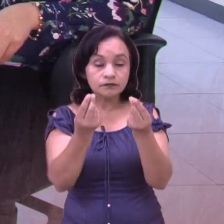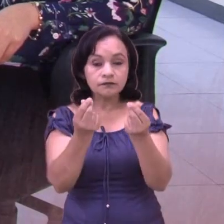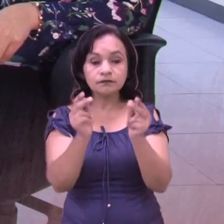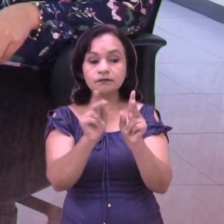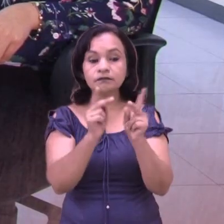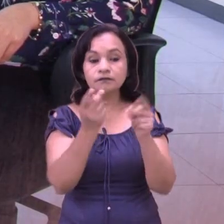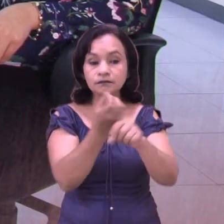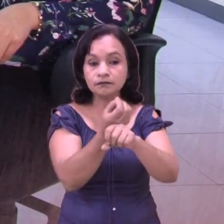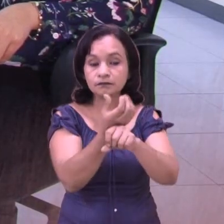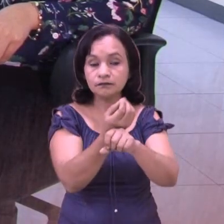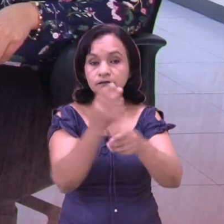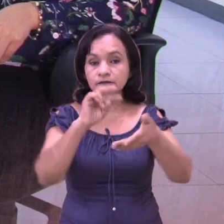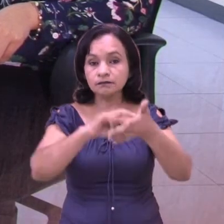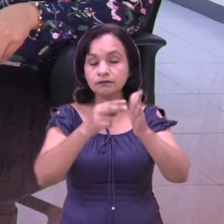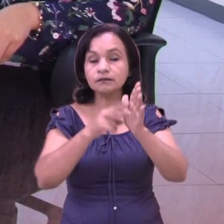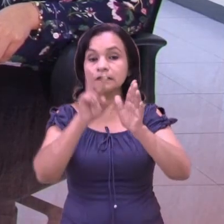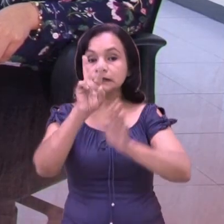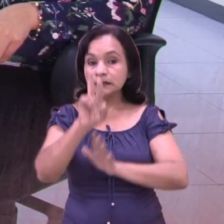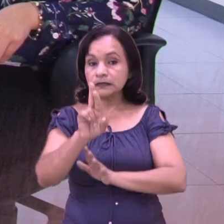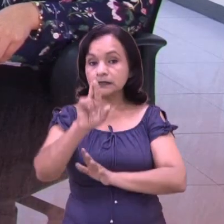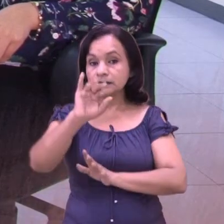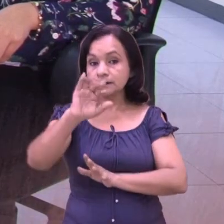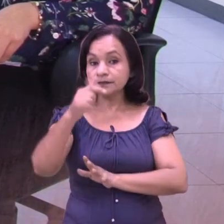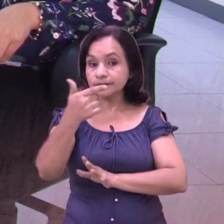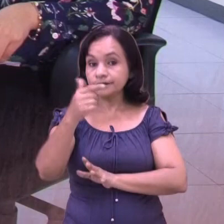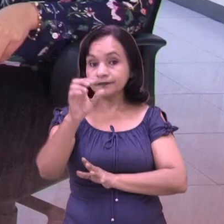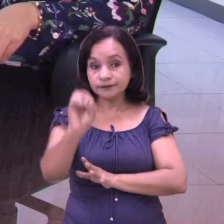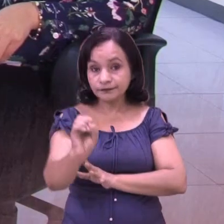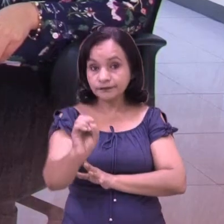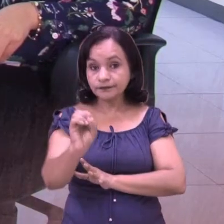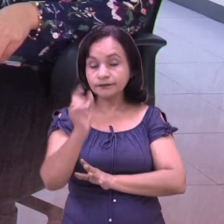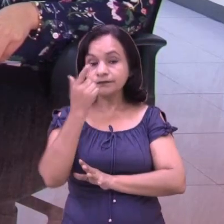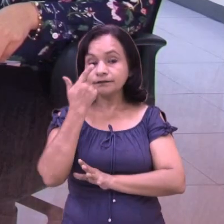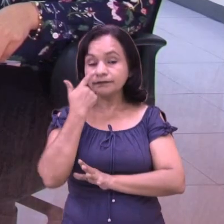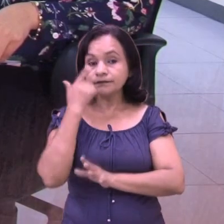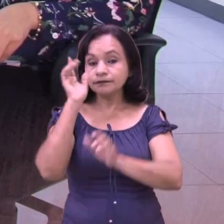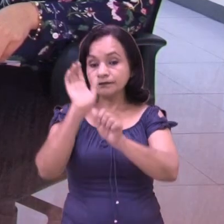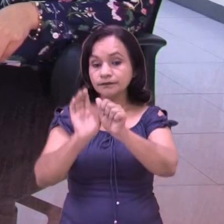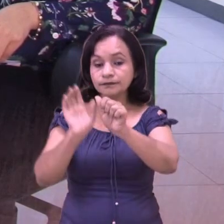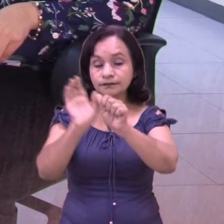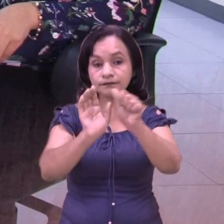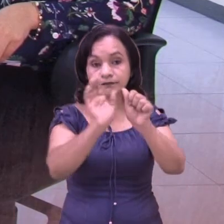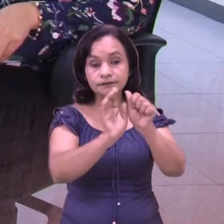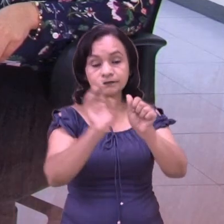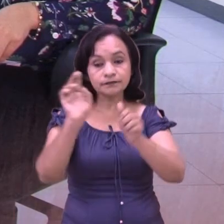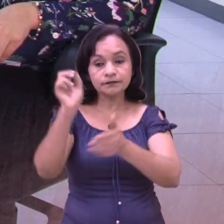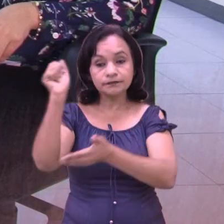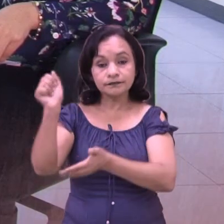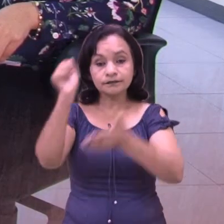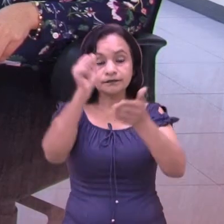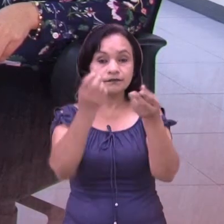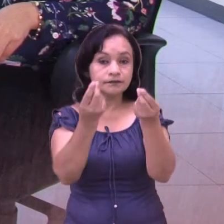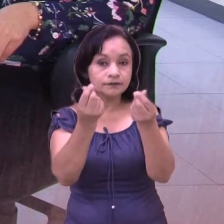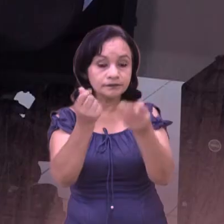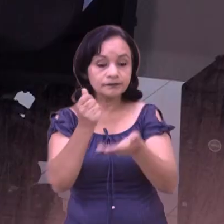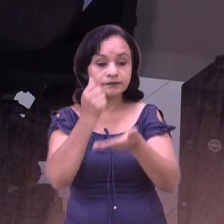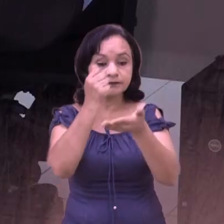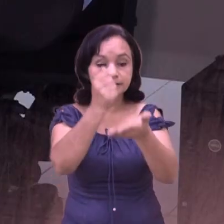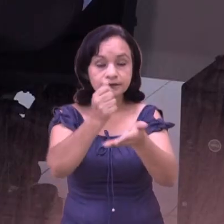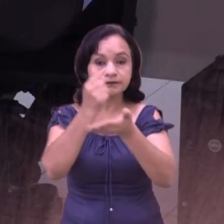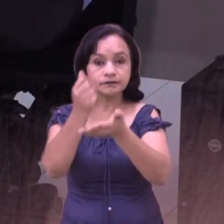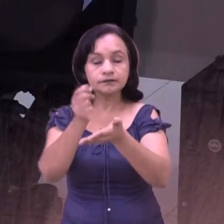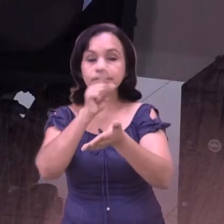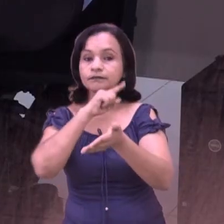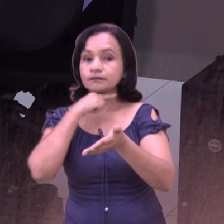invertir, hacer las inversiones públicas con un concepto de riesgo, de tal manera que cada Córdoba que